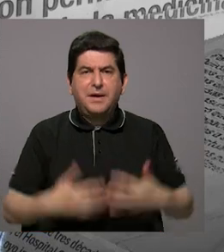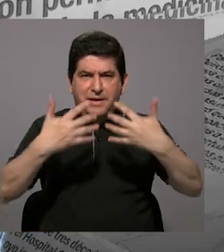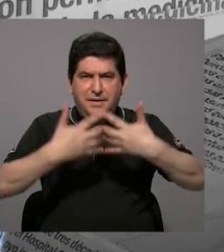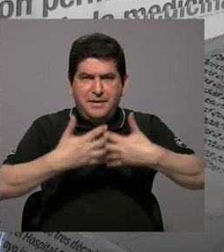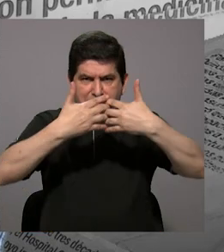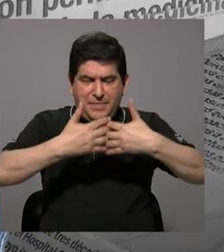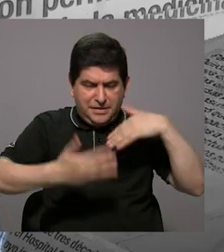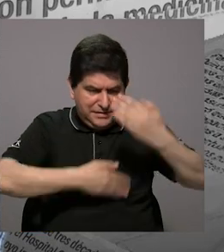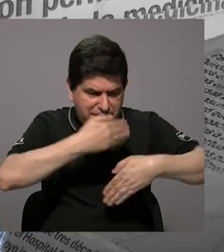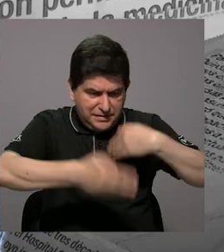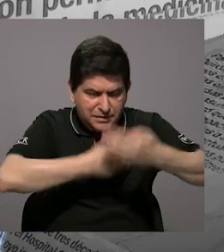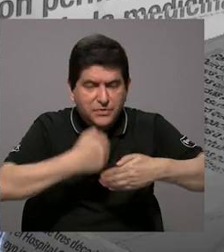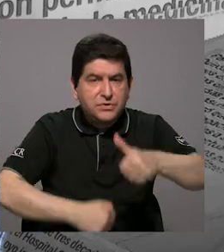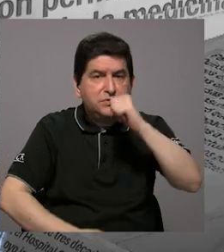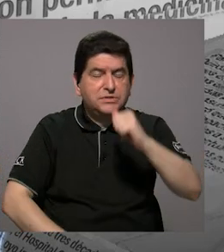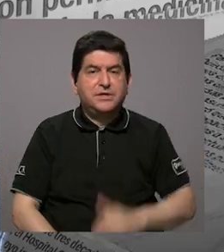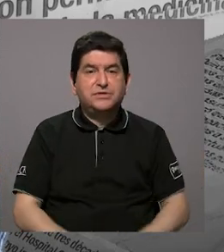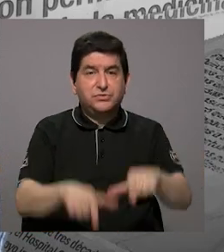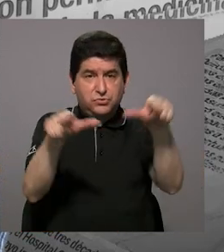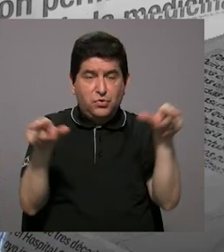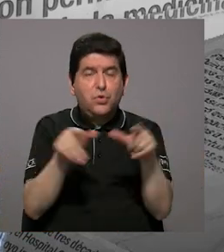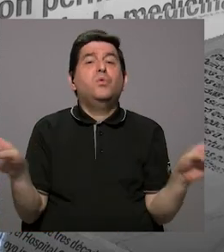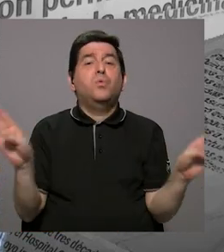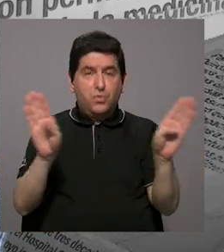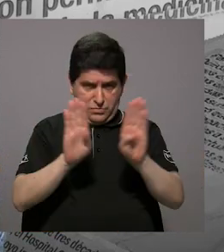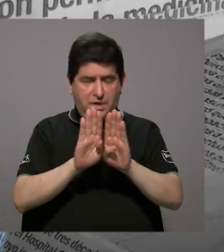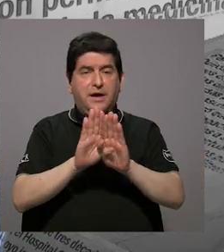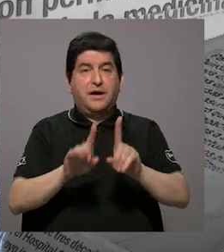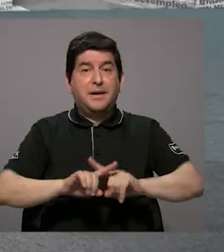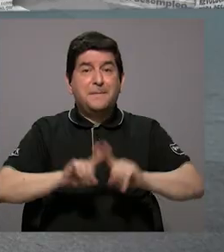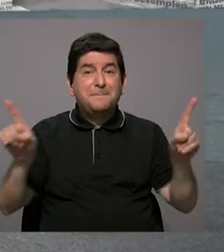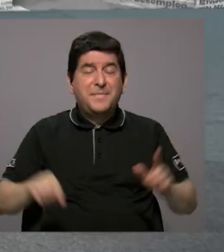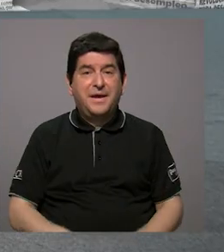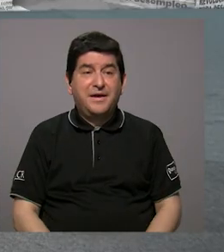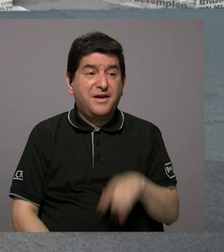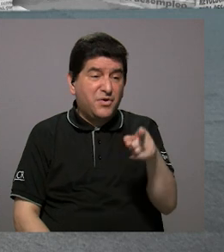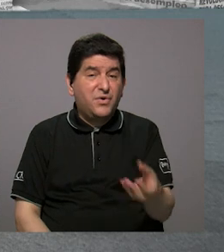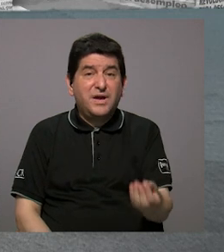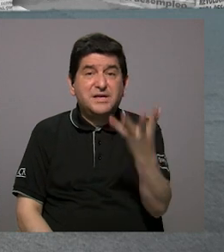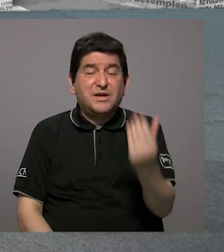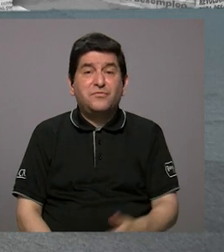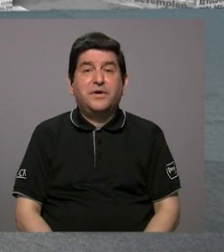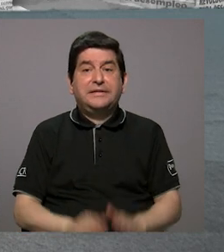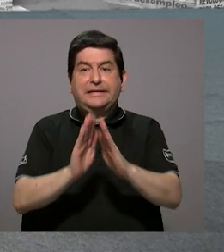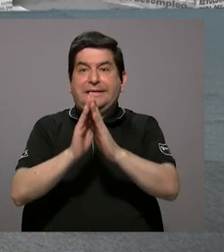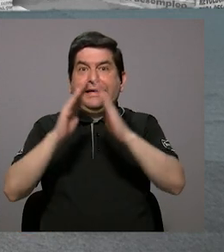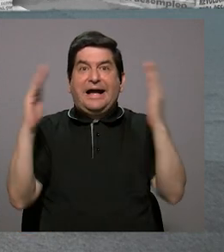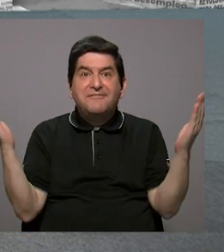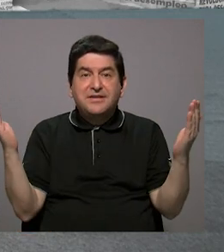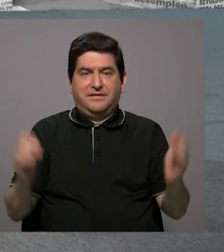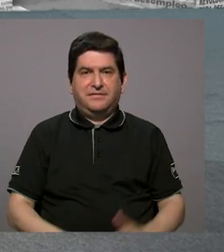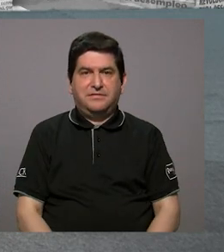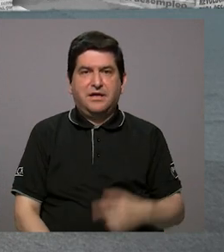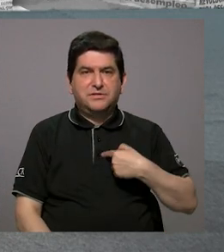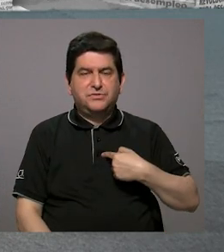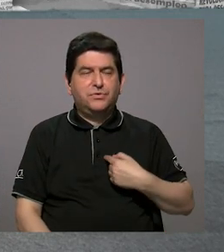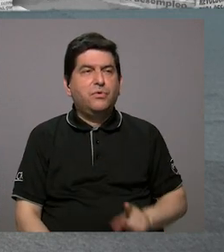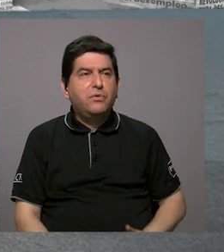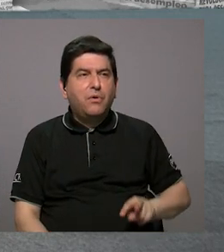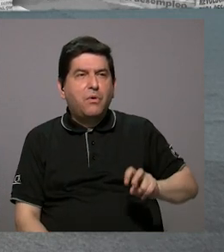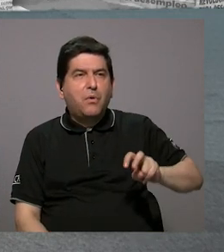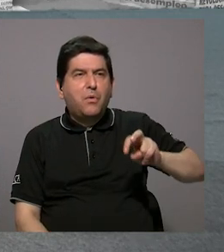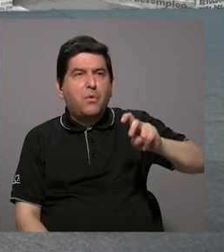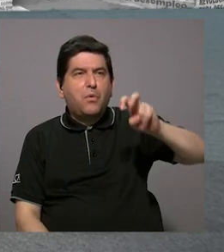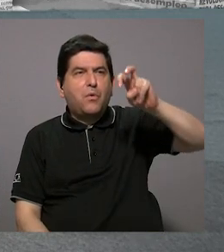tratamiento es un lugar que, pues sí, está cerrado, pero es una fuente de agua abierta y entonces si uno se va